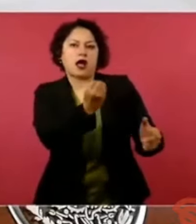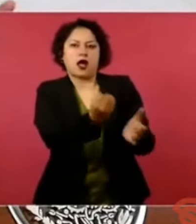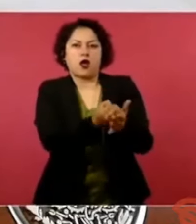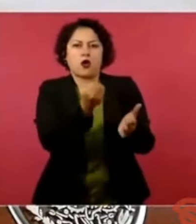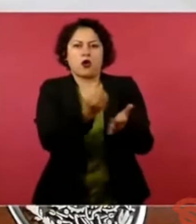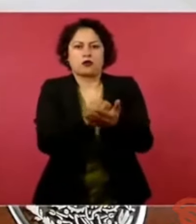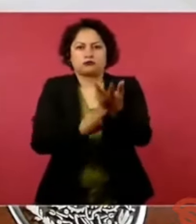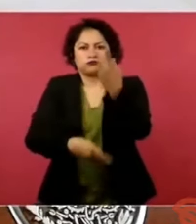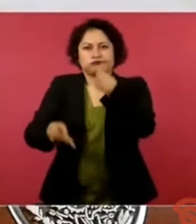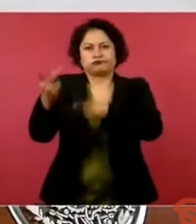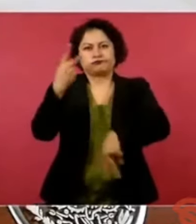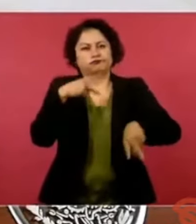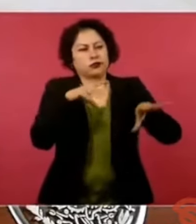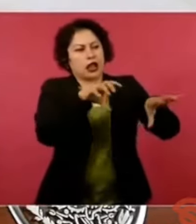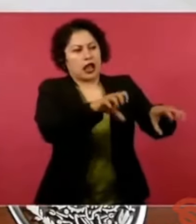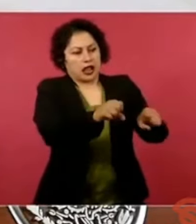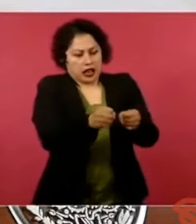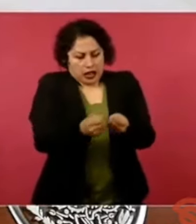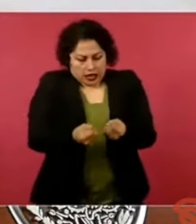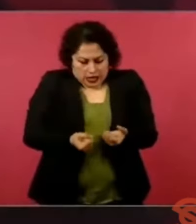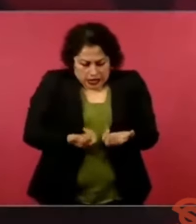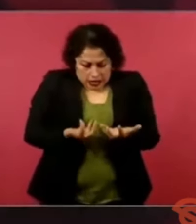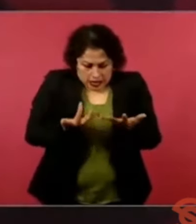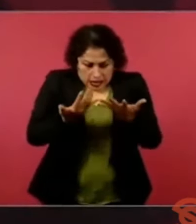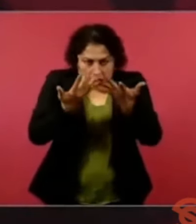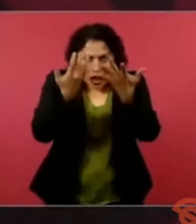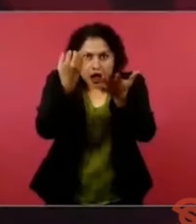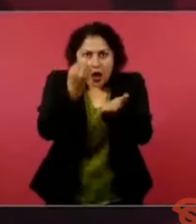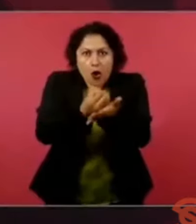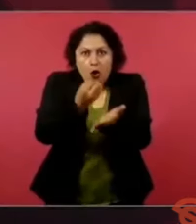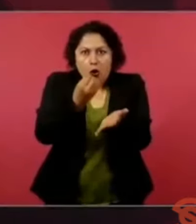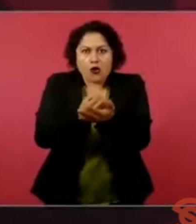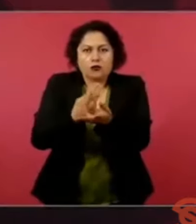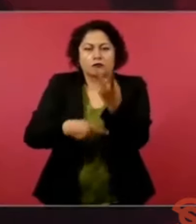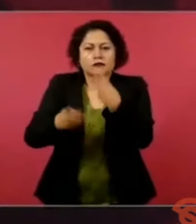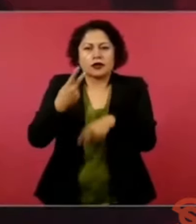se volvían como locos buscando oro.